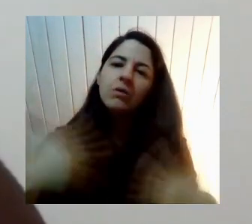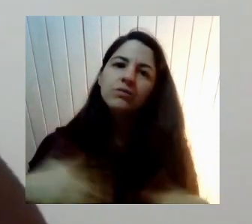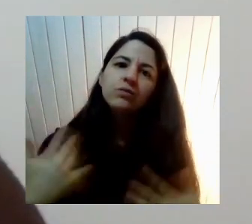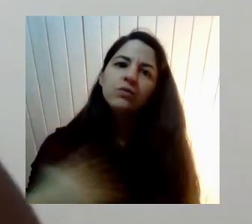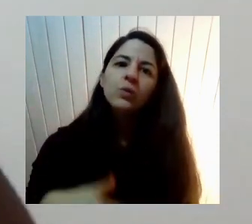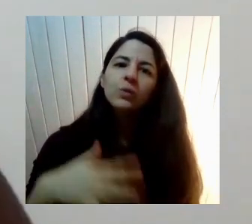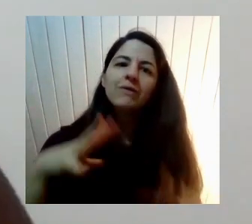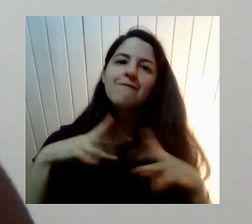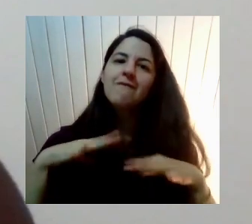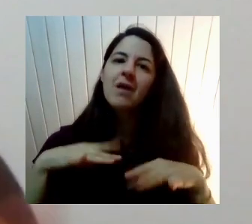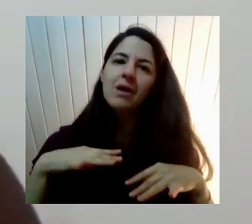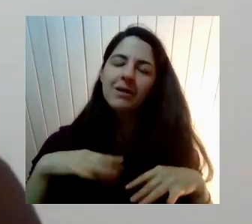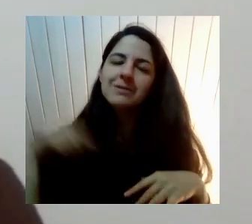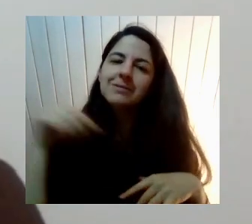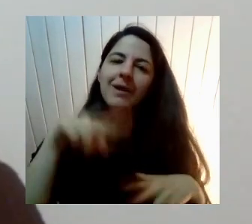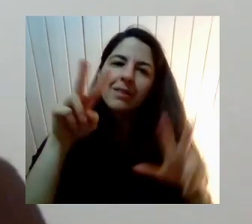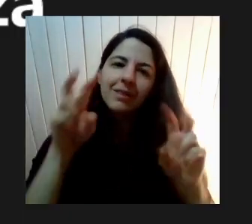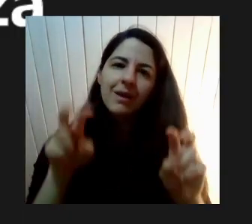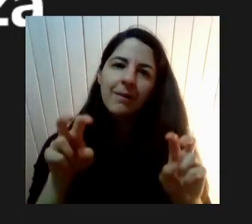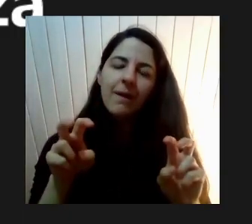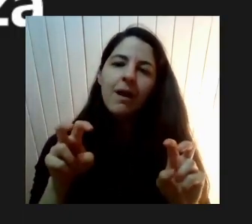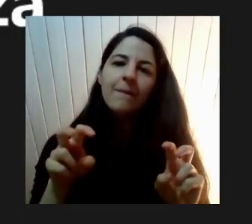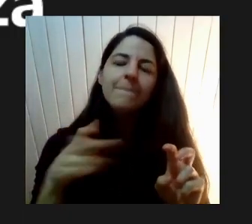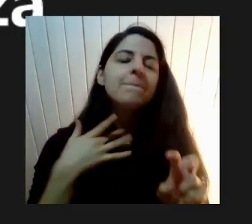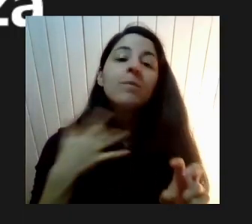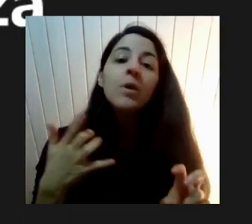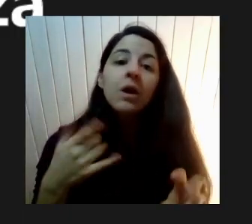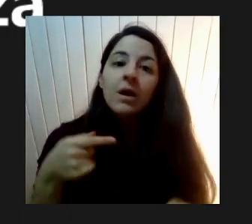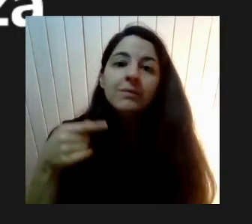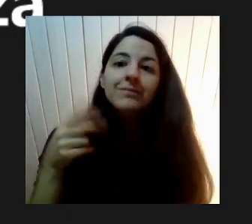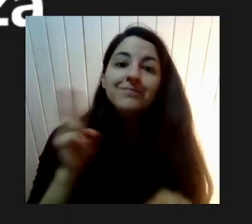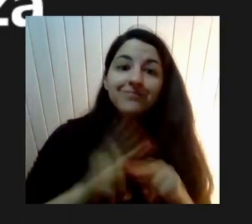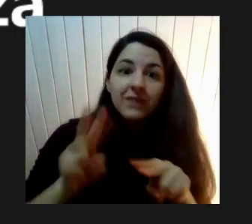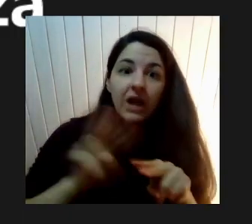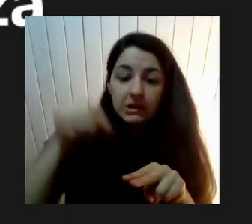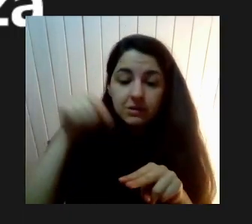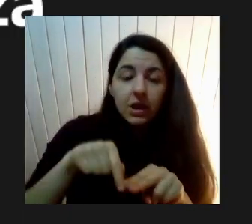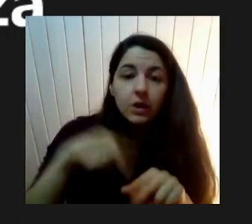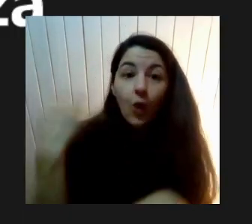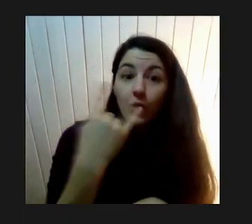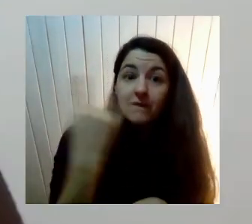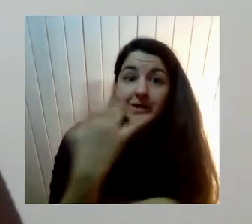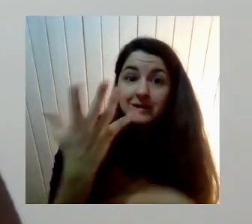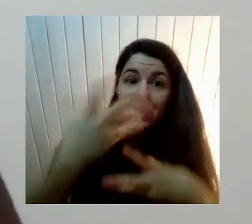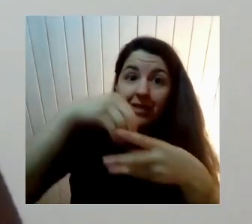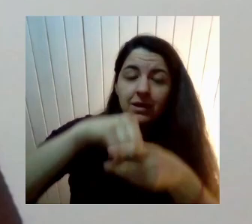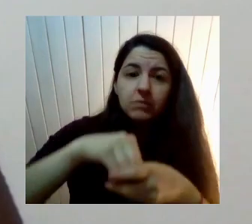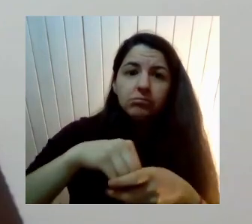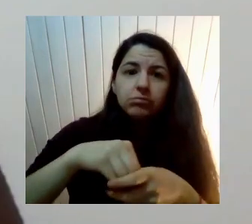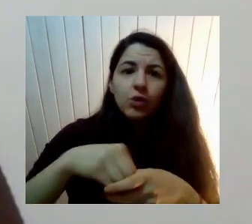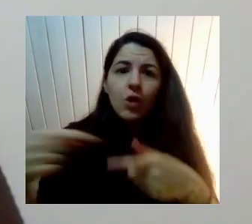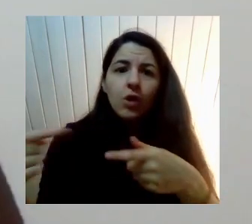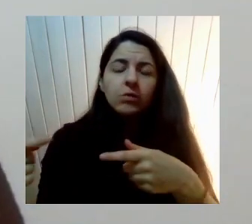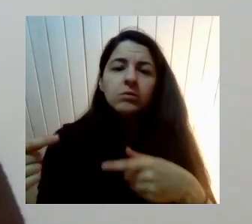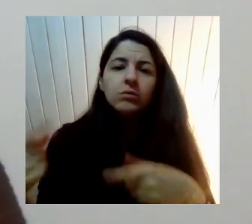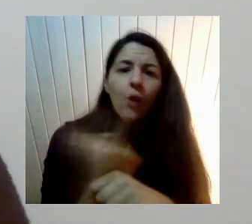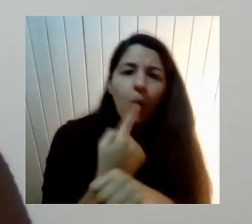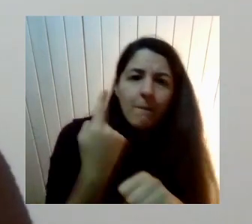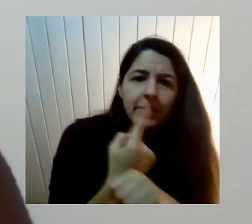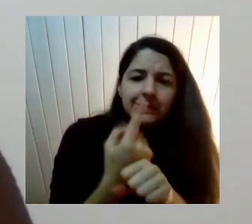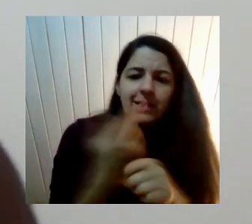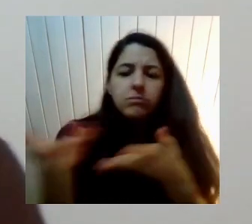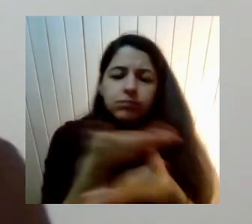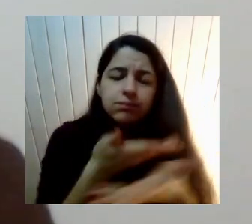Para este tema Porque que se haga esto En las universidades Que se pueda discutir Entre todas y todos Hoy día tenemos La posibilidad incluso